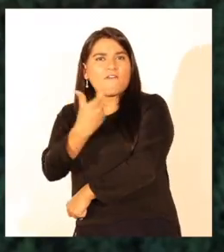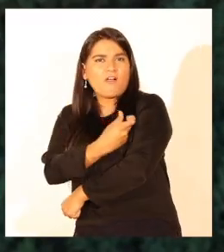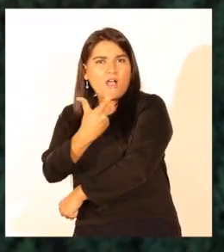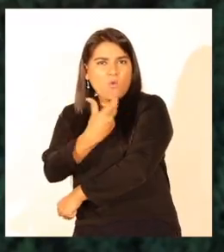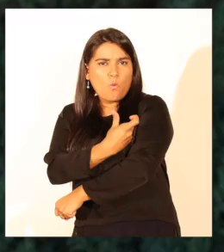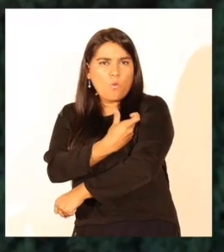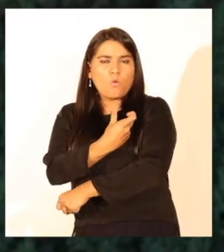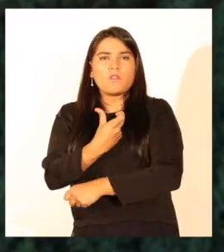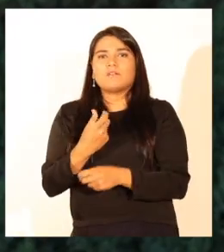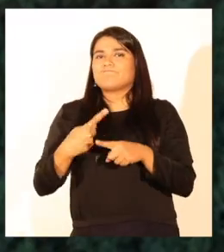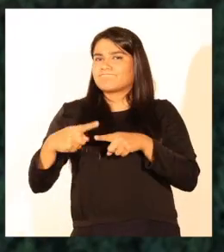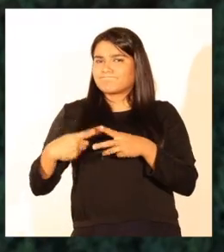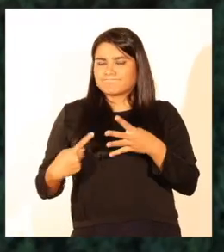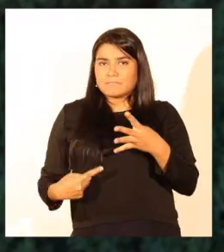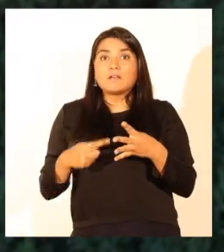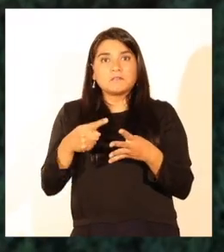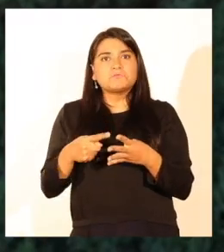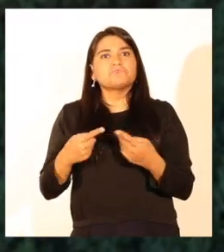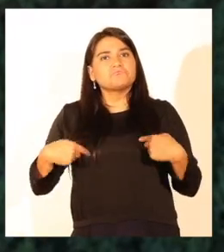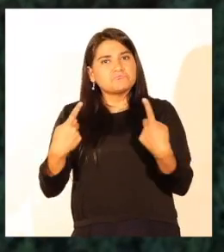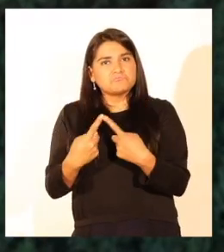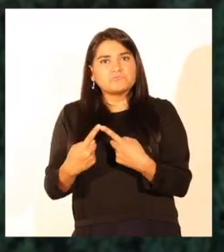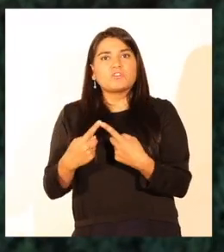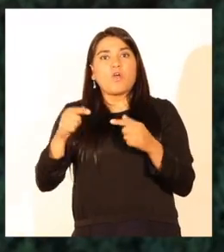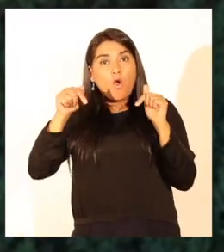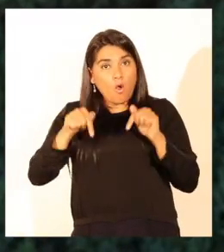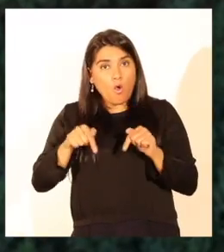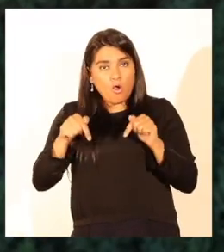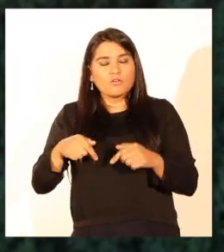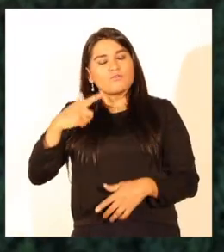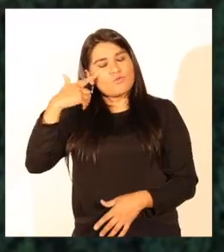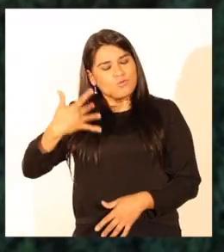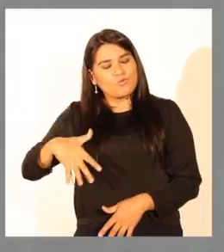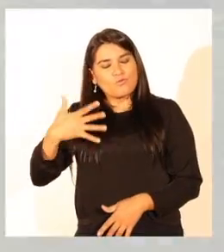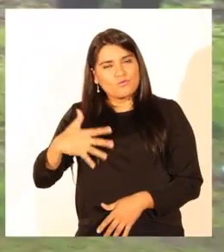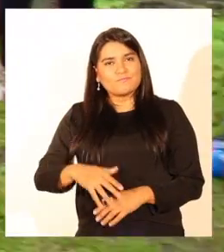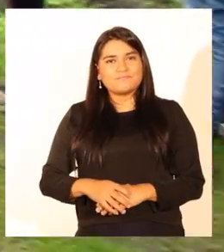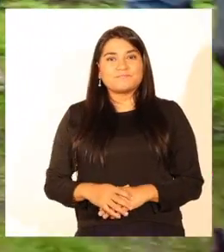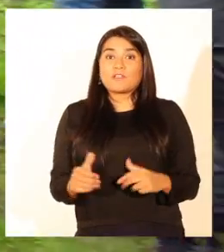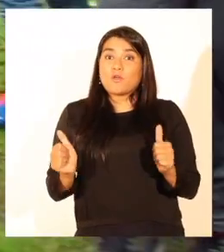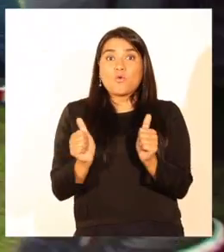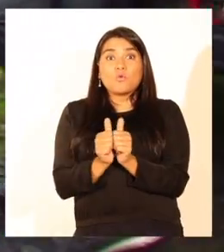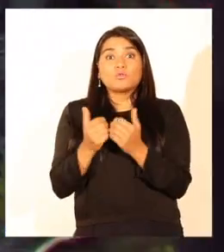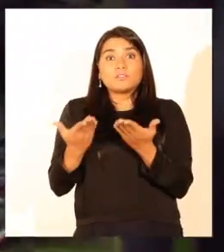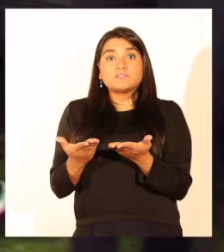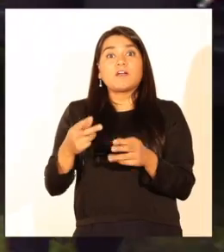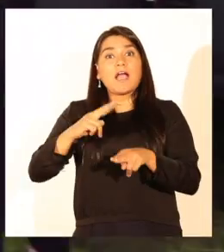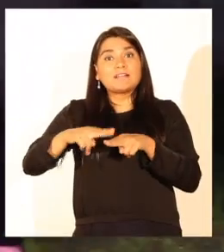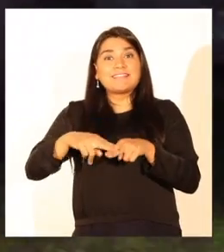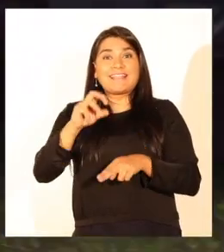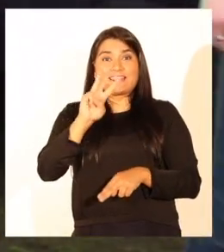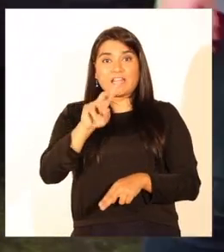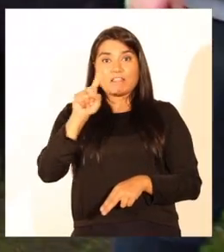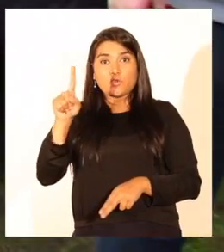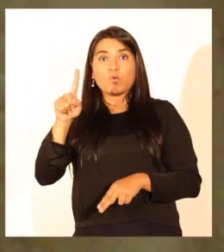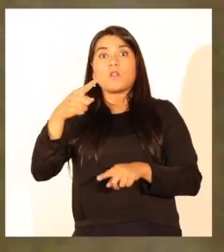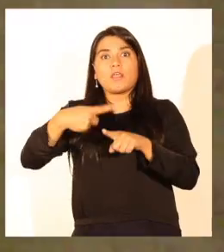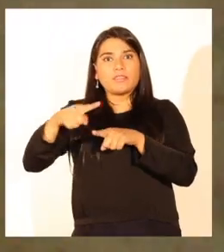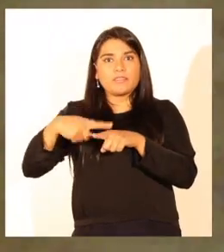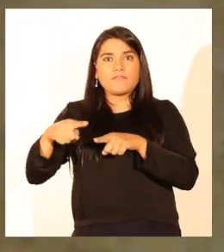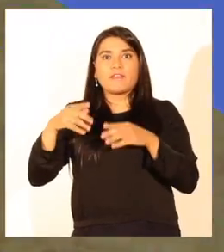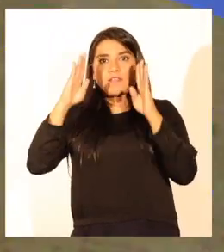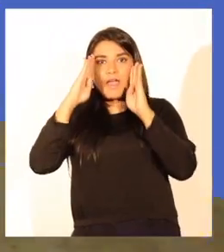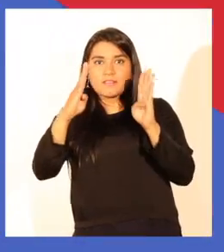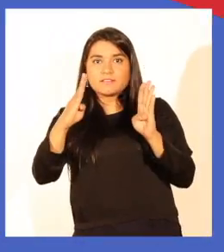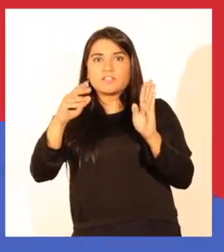vacunación, etcétera. Y eso, nosotros, todo hoy día lo valoramos. Junto a esto, se realizaron 31 operativos, tanto en el